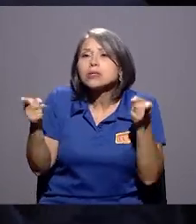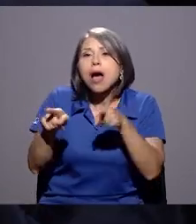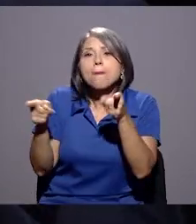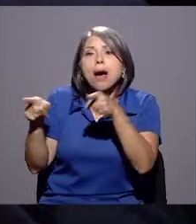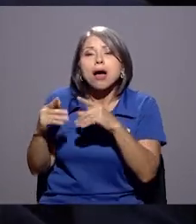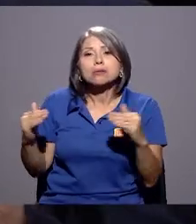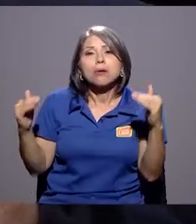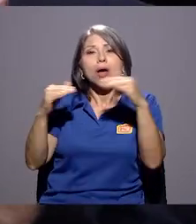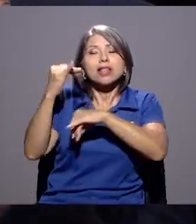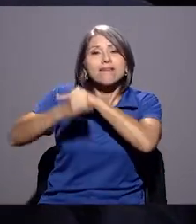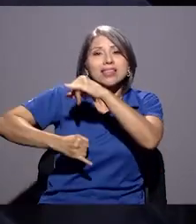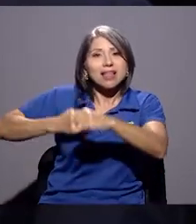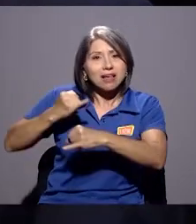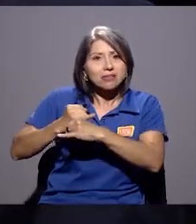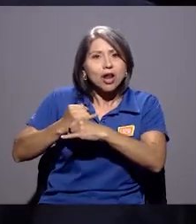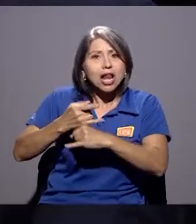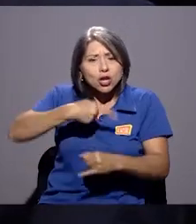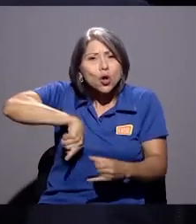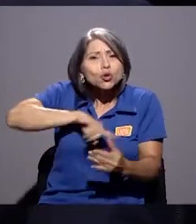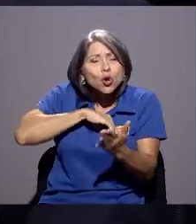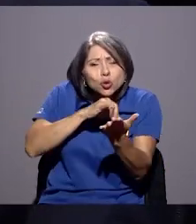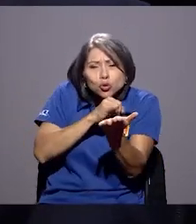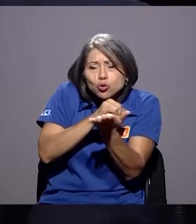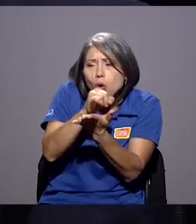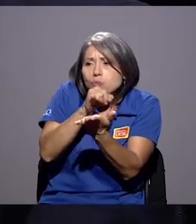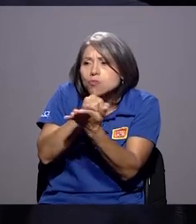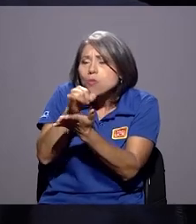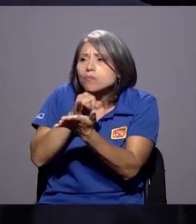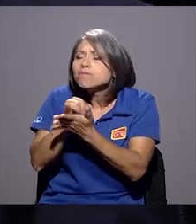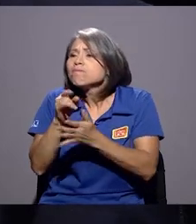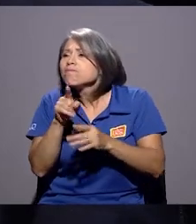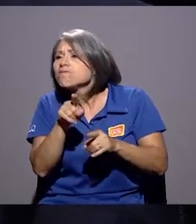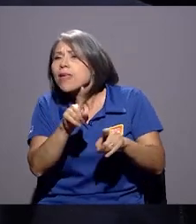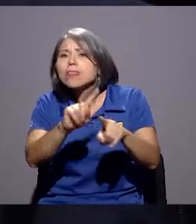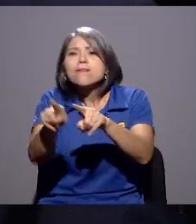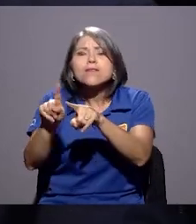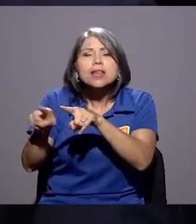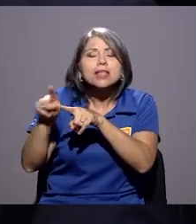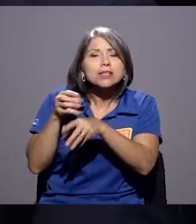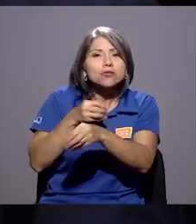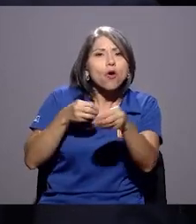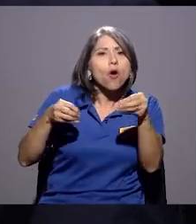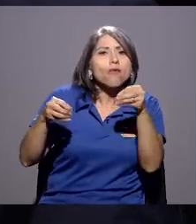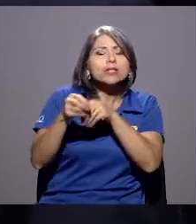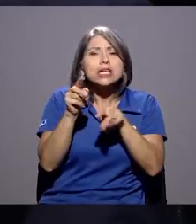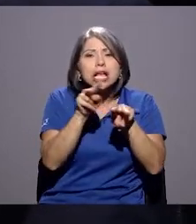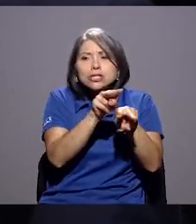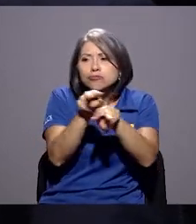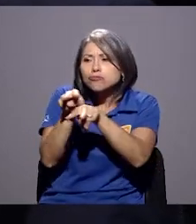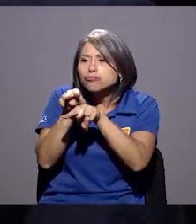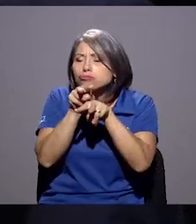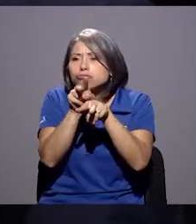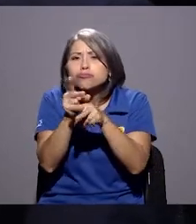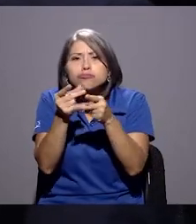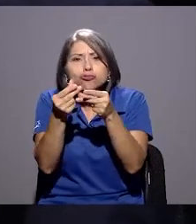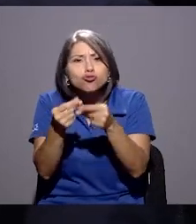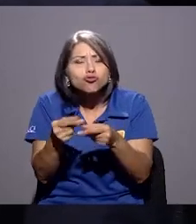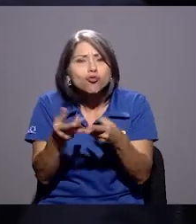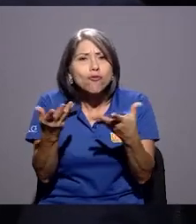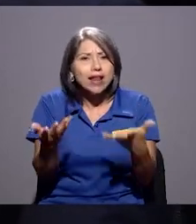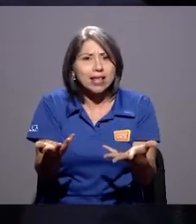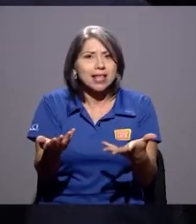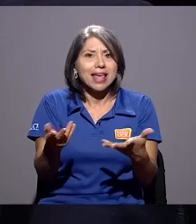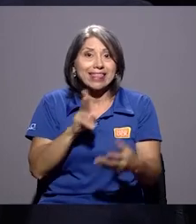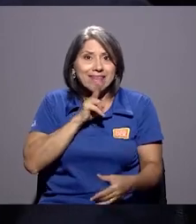hemos acudido a las superintendencias de verdad, a